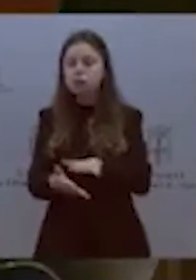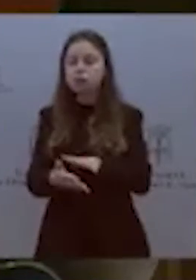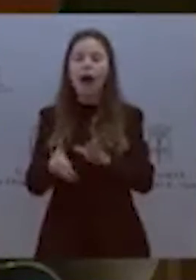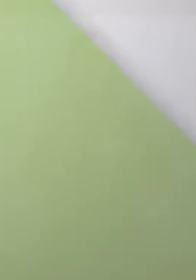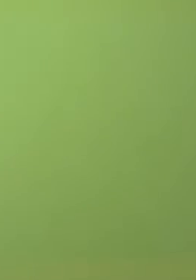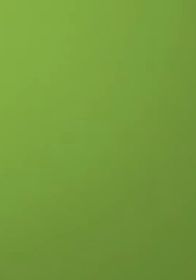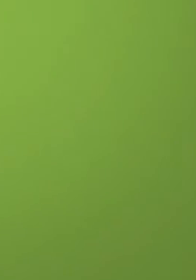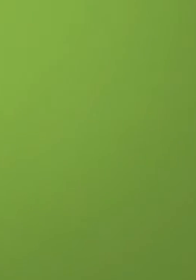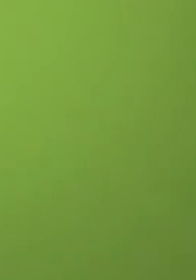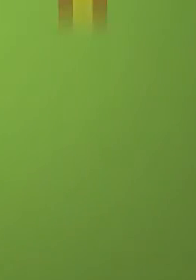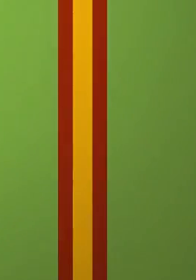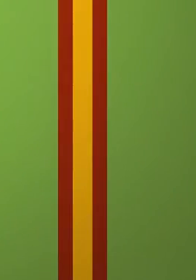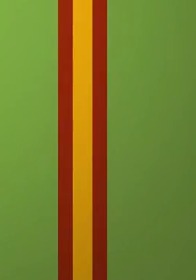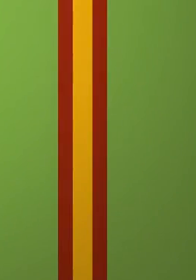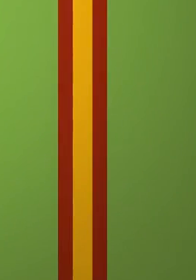su liquidez.